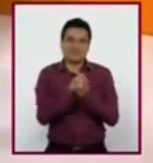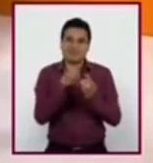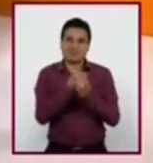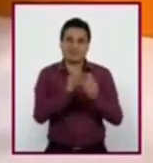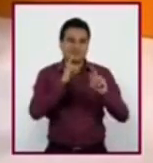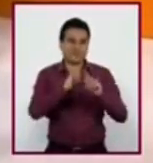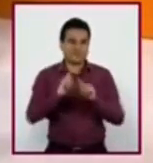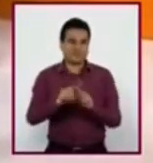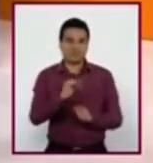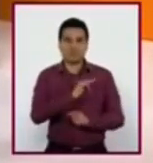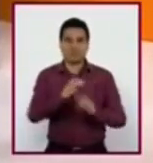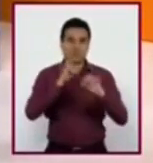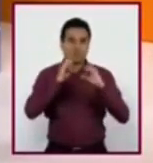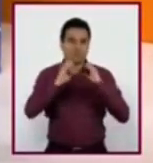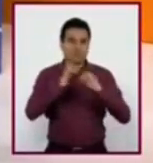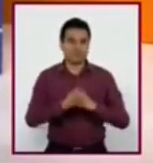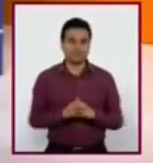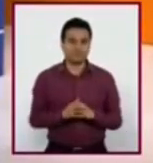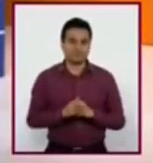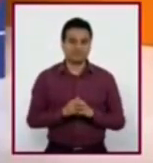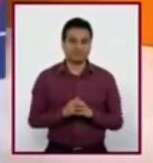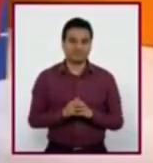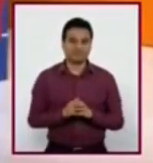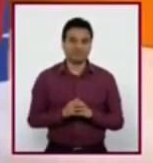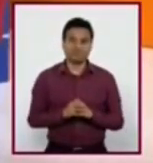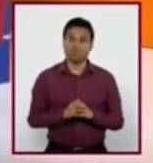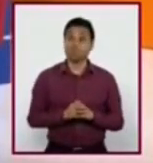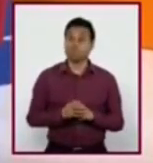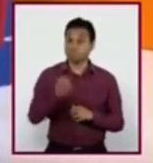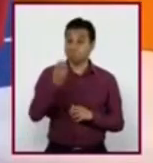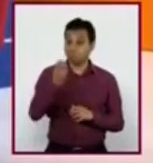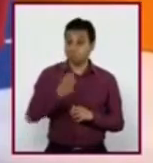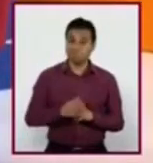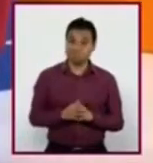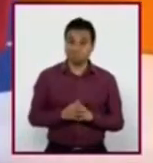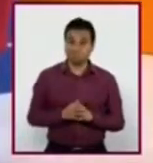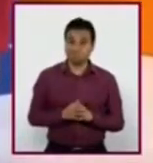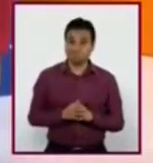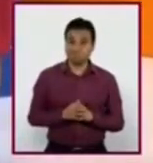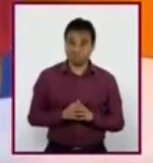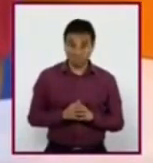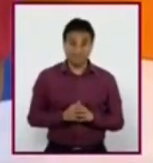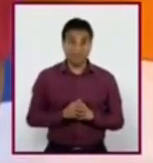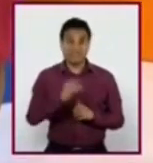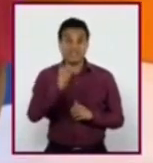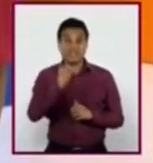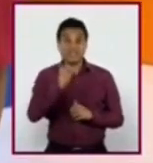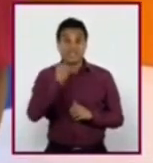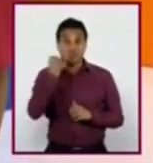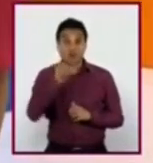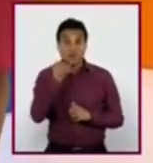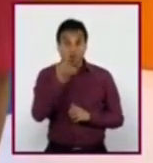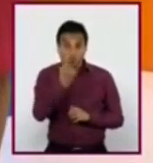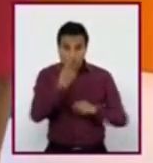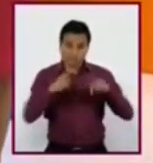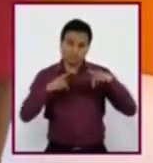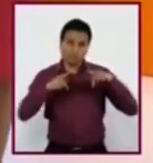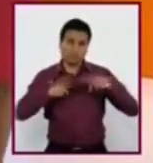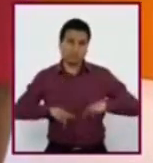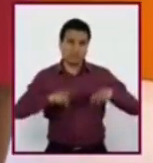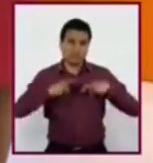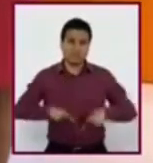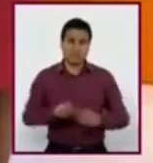uno de los países que lo hablan. Estás en lo correcto. Una misma lengua es empleada por millones de personas.